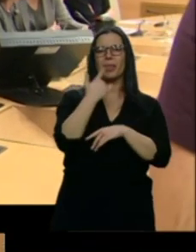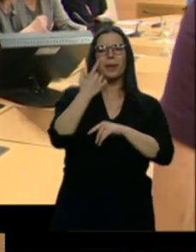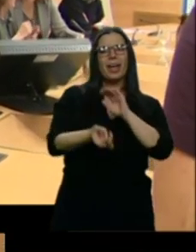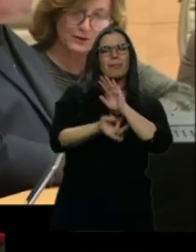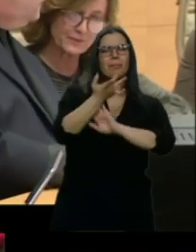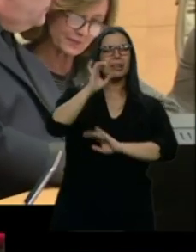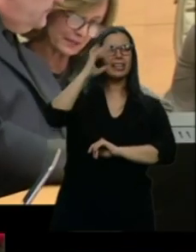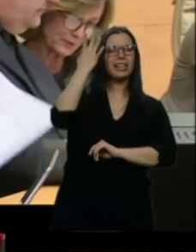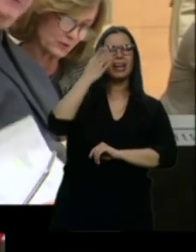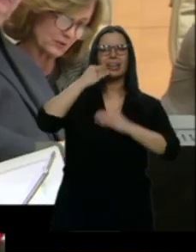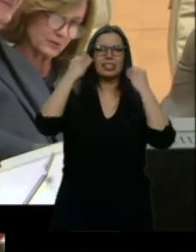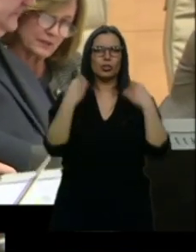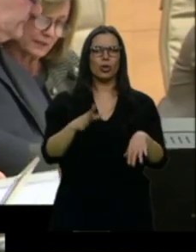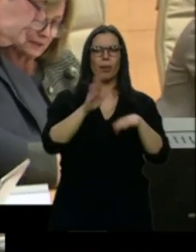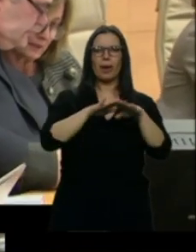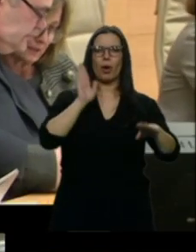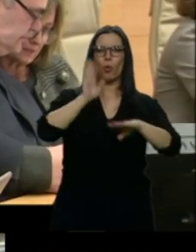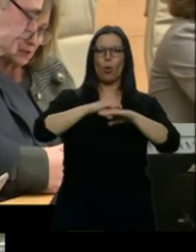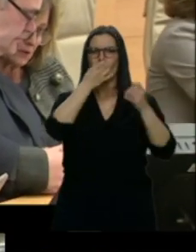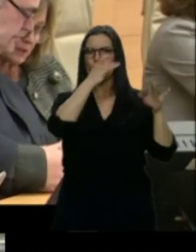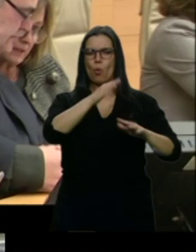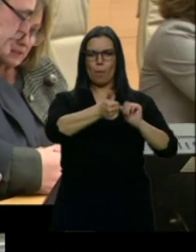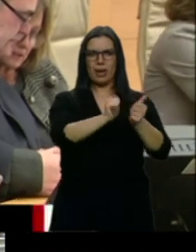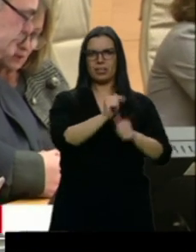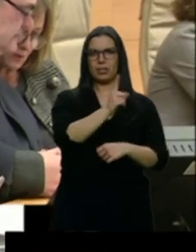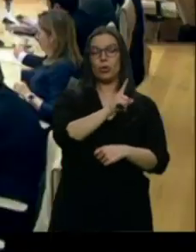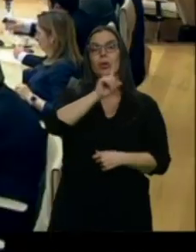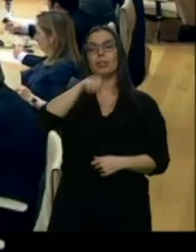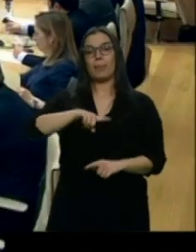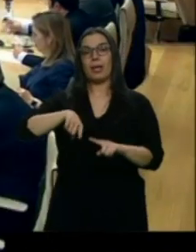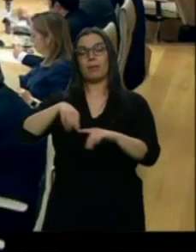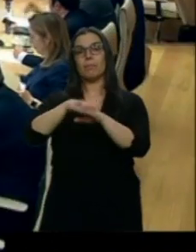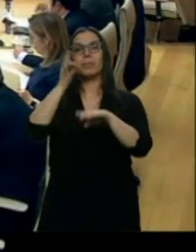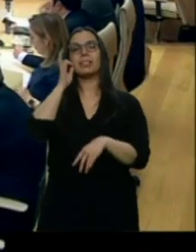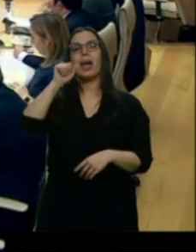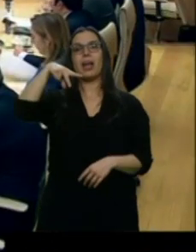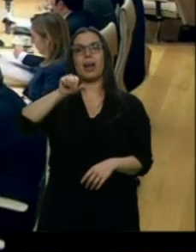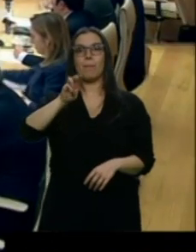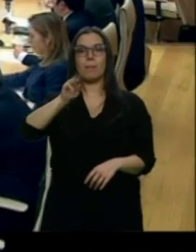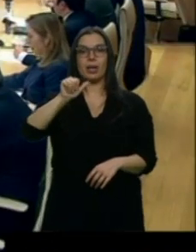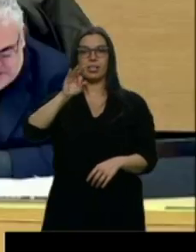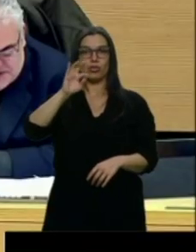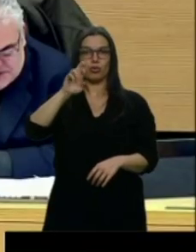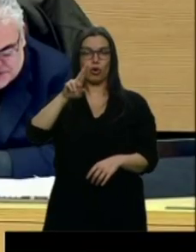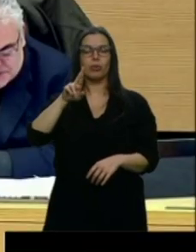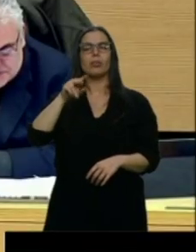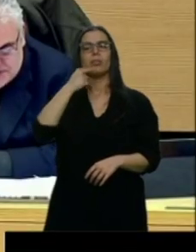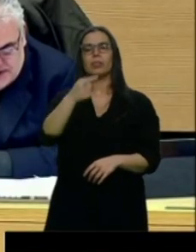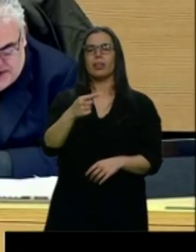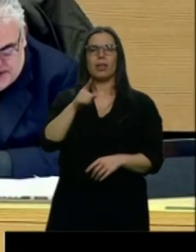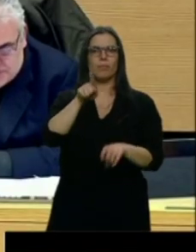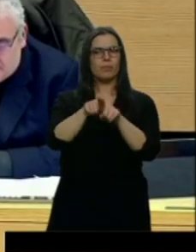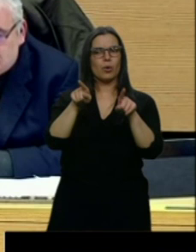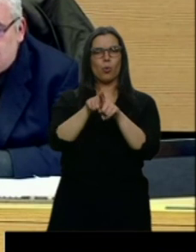dijo que no presionó a nadie y tampoco acusó al conductor. A la misma hora, frente a la Cámara Baja, familiares de las víctimas